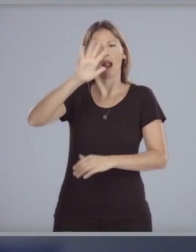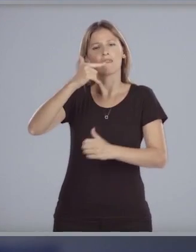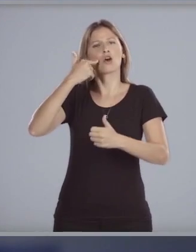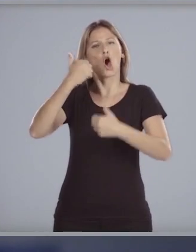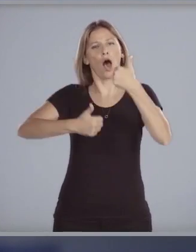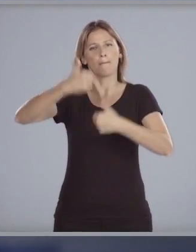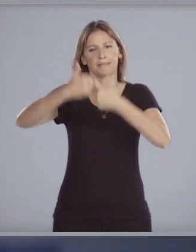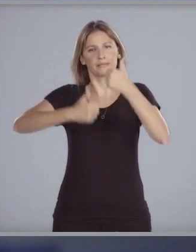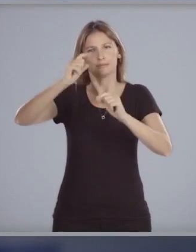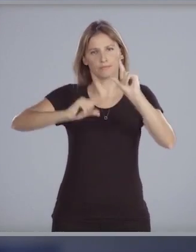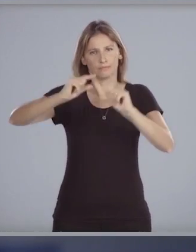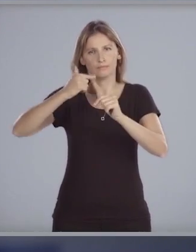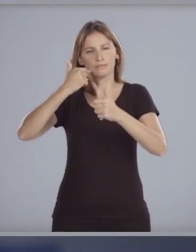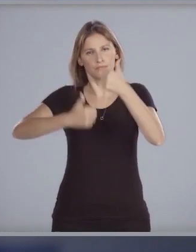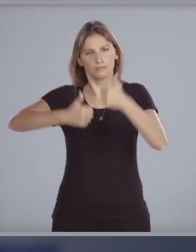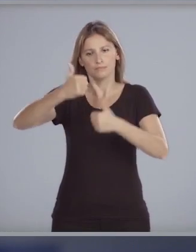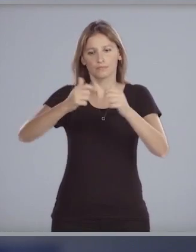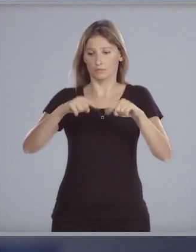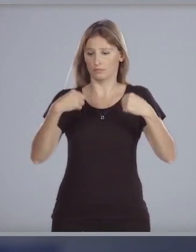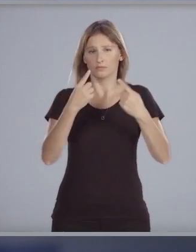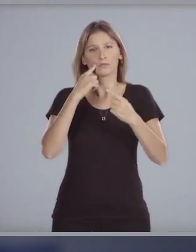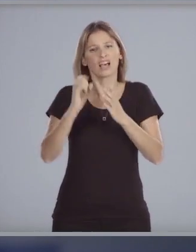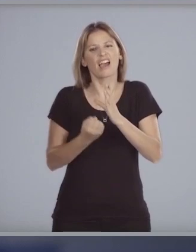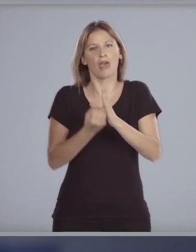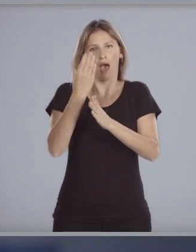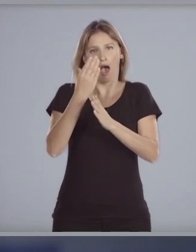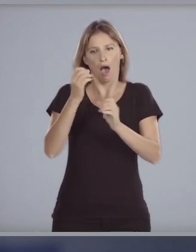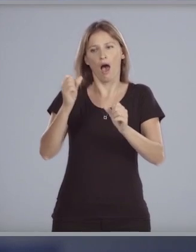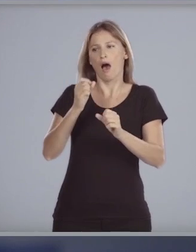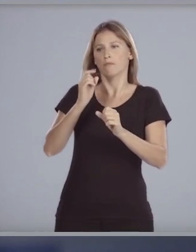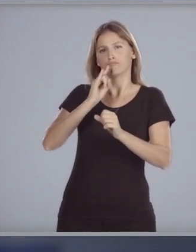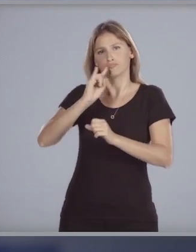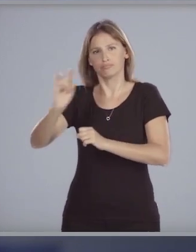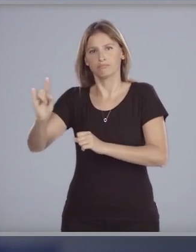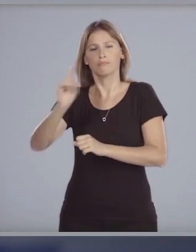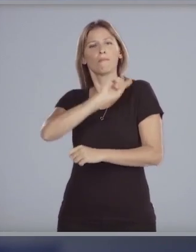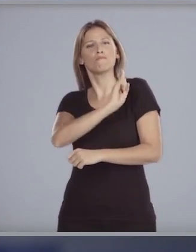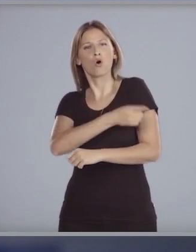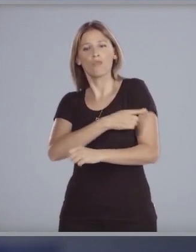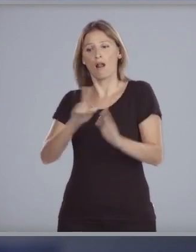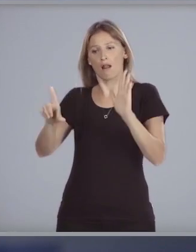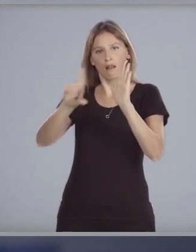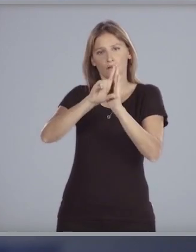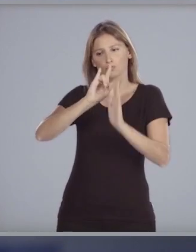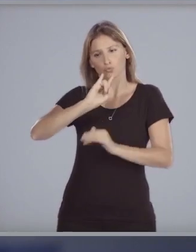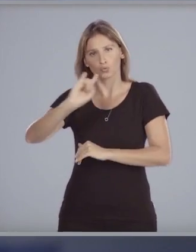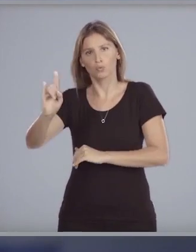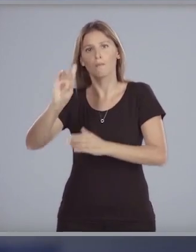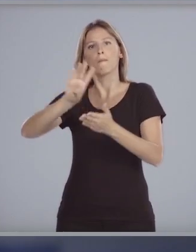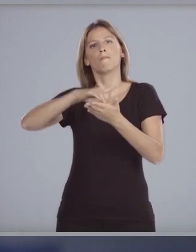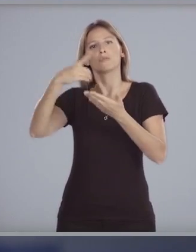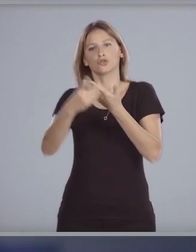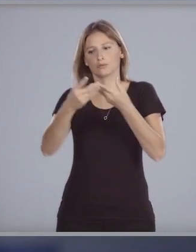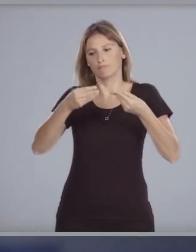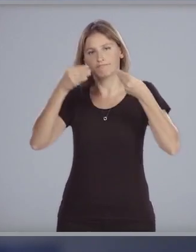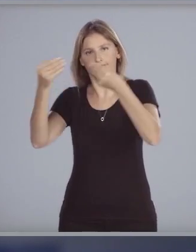competitividad para cuya creación remitiremos al poder legislativo el correspondiente